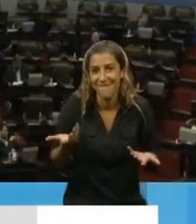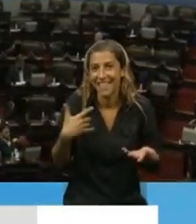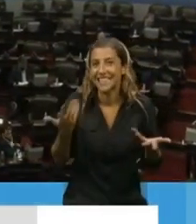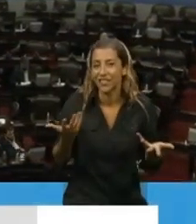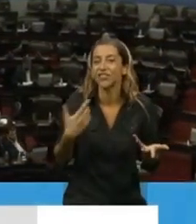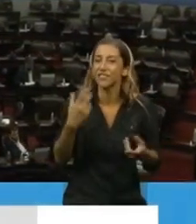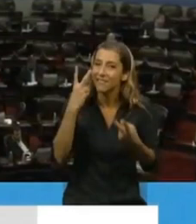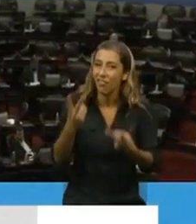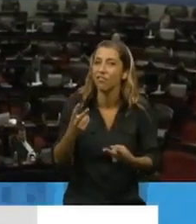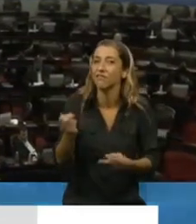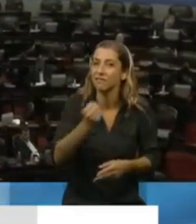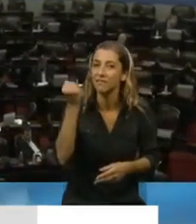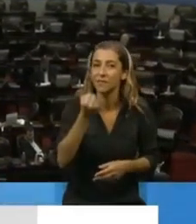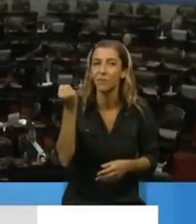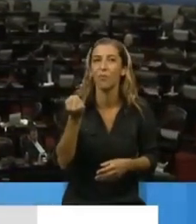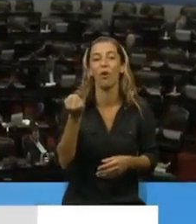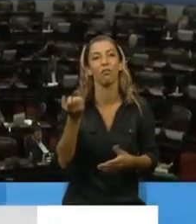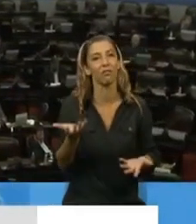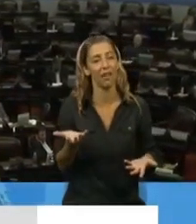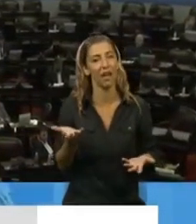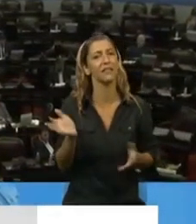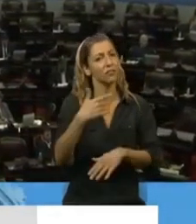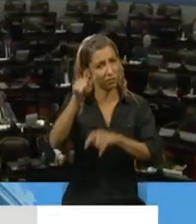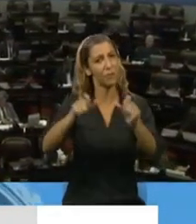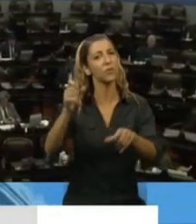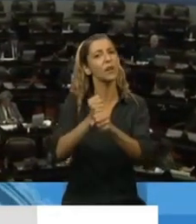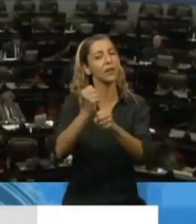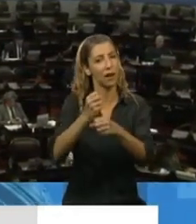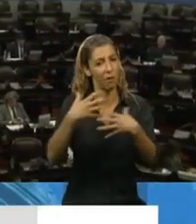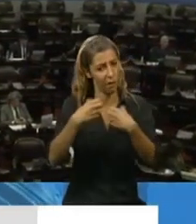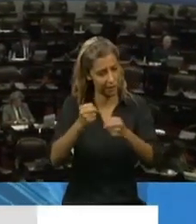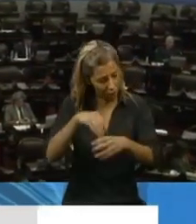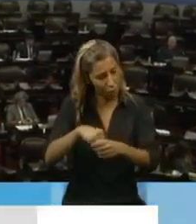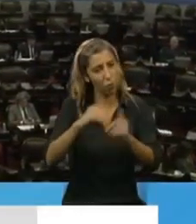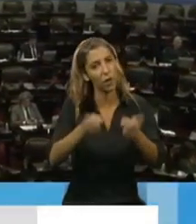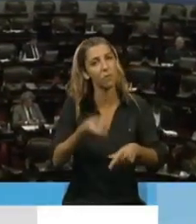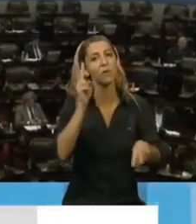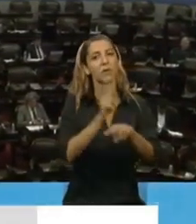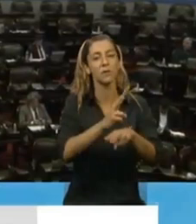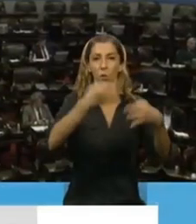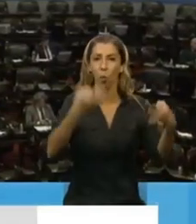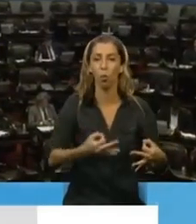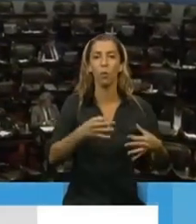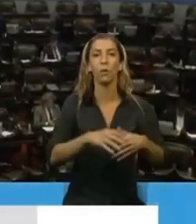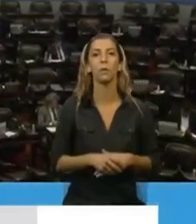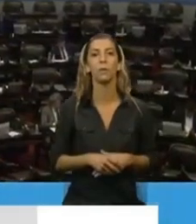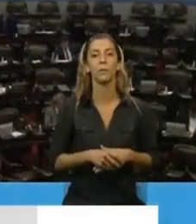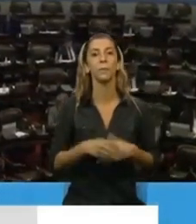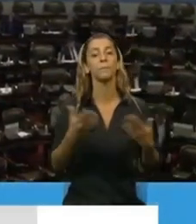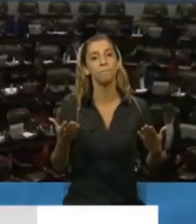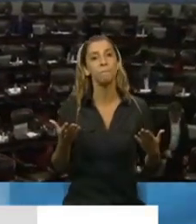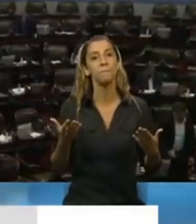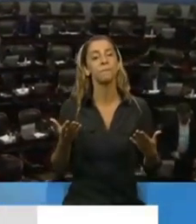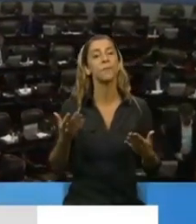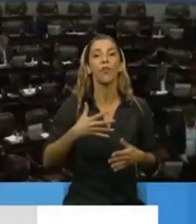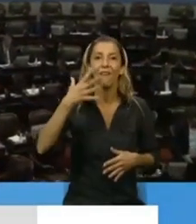reconocimiento, de la gratitud a todo el personal de salud, a todo el personal de seguridad, es realmente